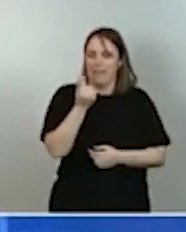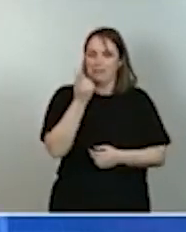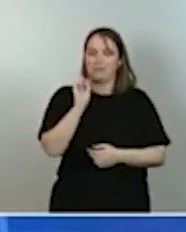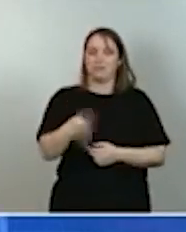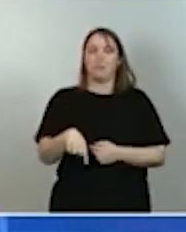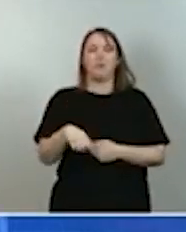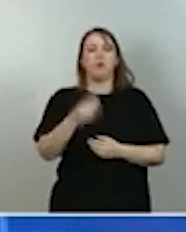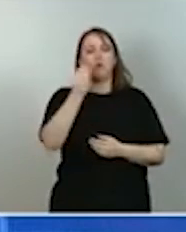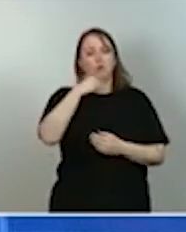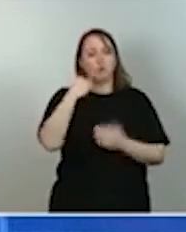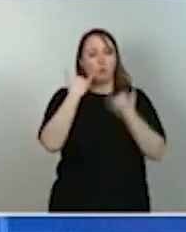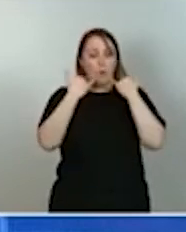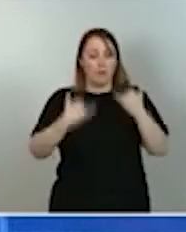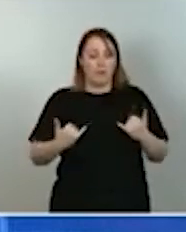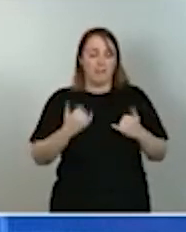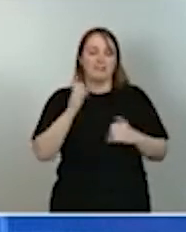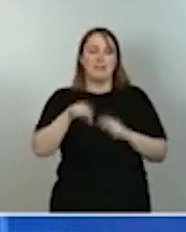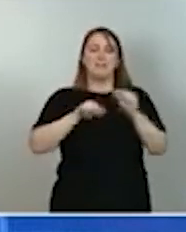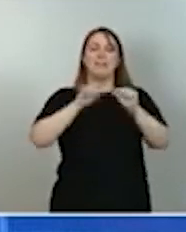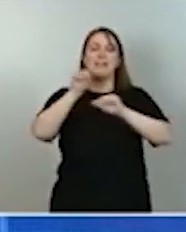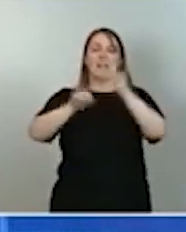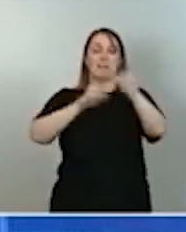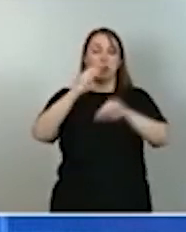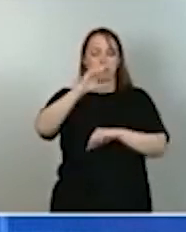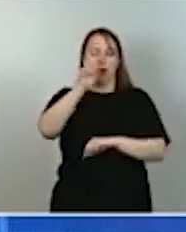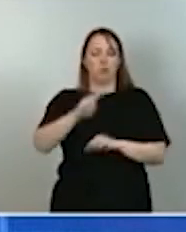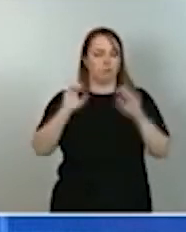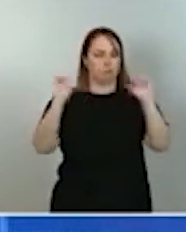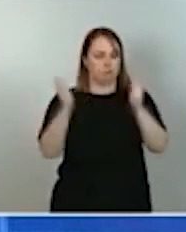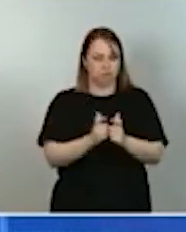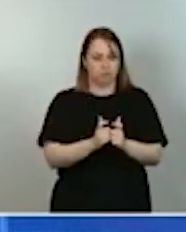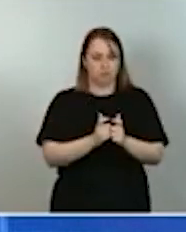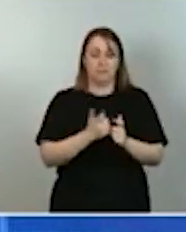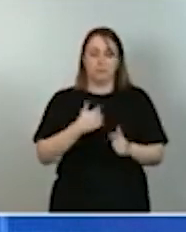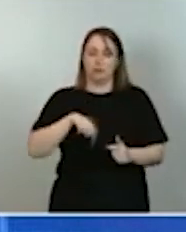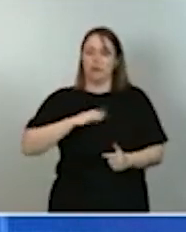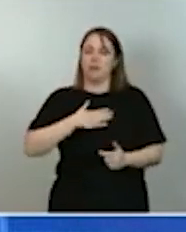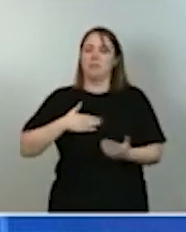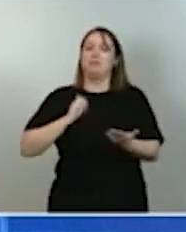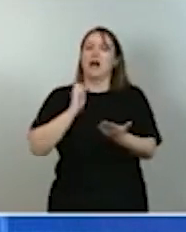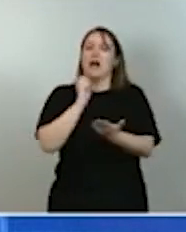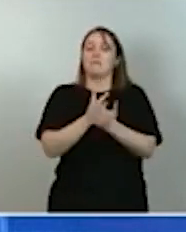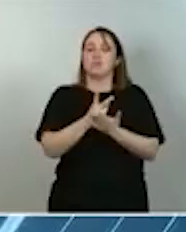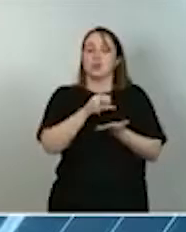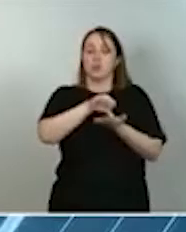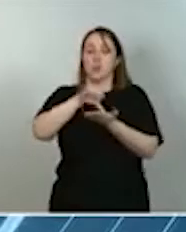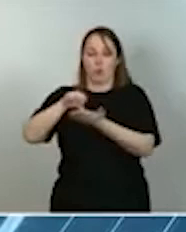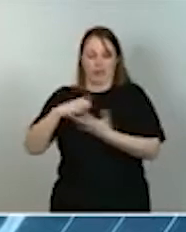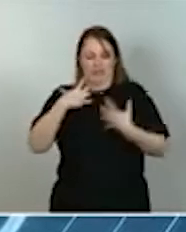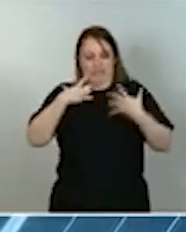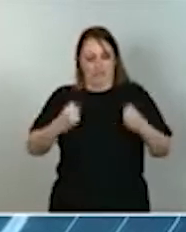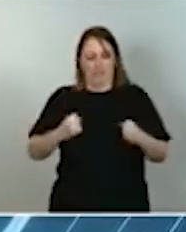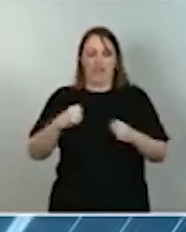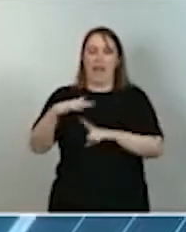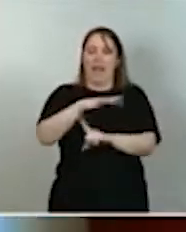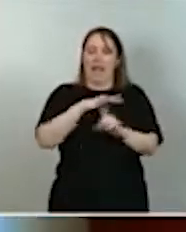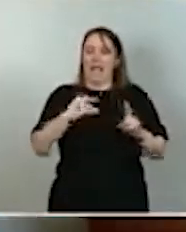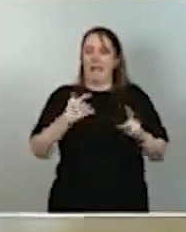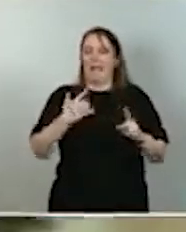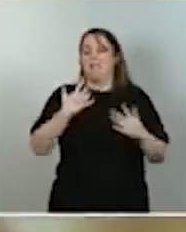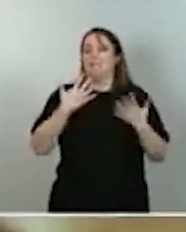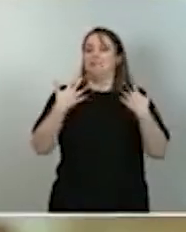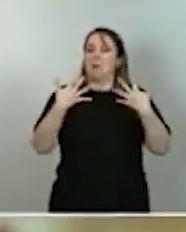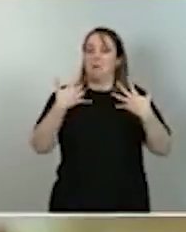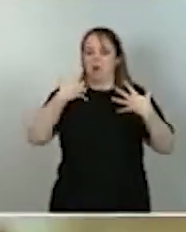energético y las emisiones asociadas a ellos, apostar por ciudades saludables, por aire limpio, por salud. Y para ello